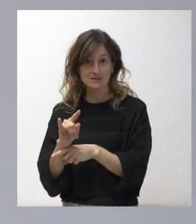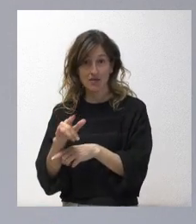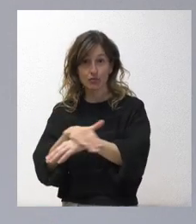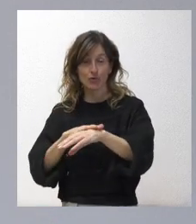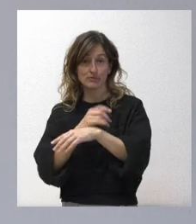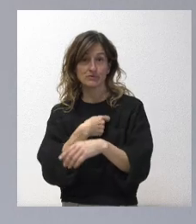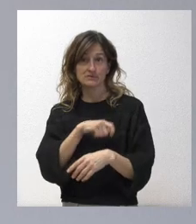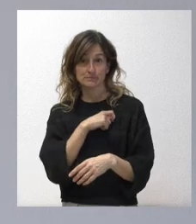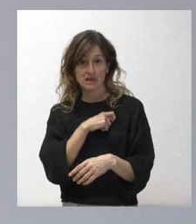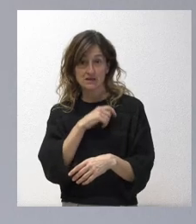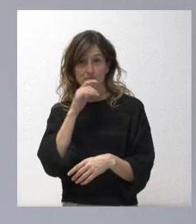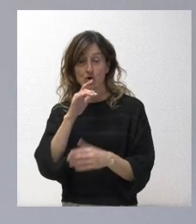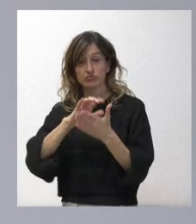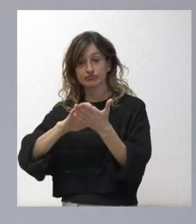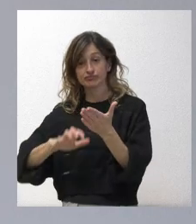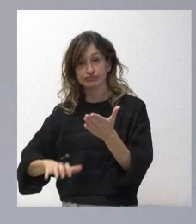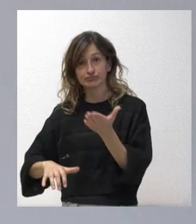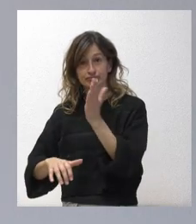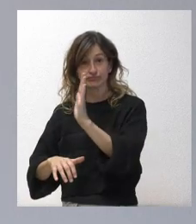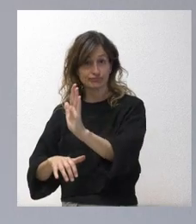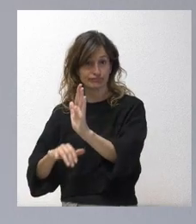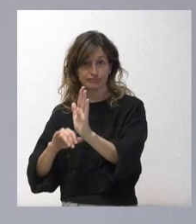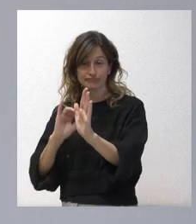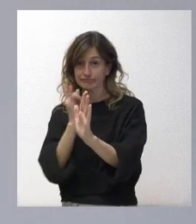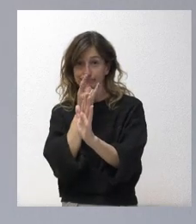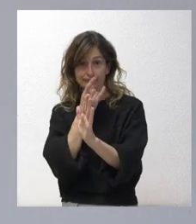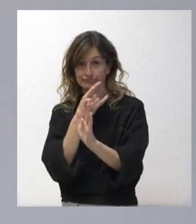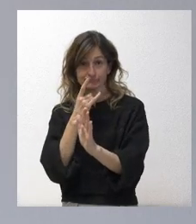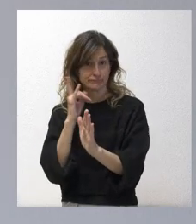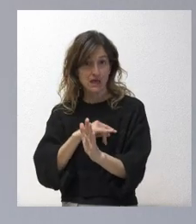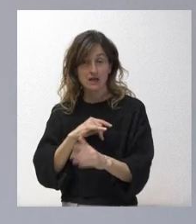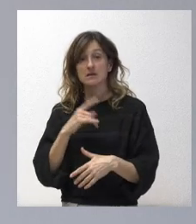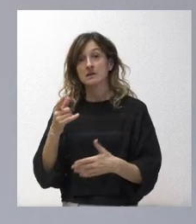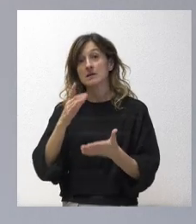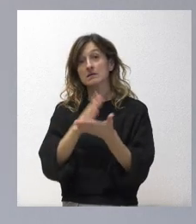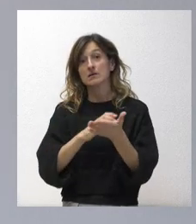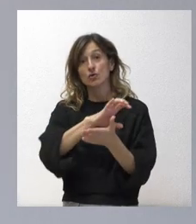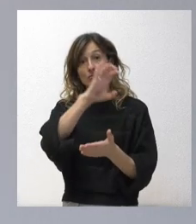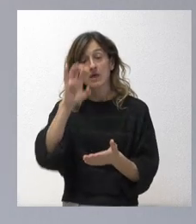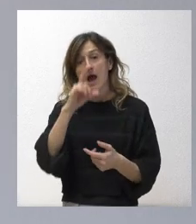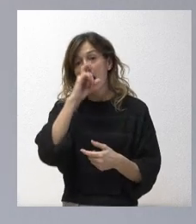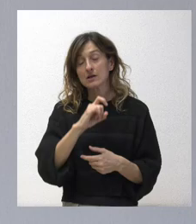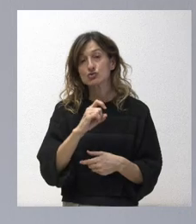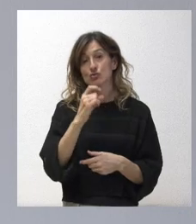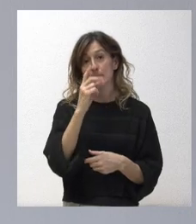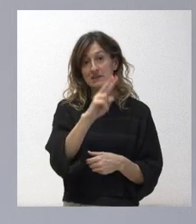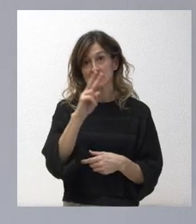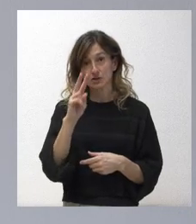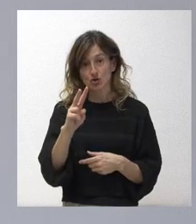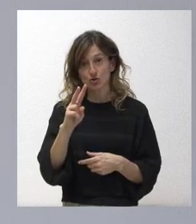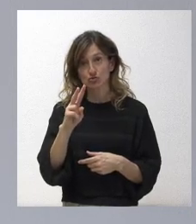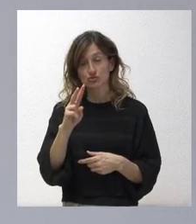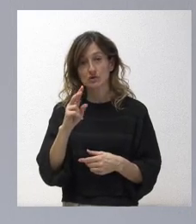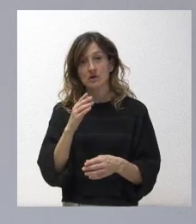España ante la revisión de un informe totalmente rechazable y que las comunidades autónomas, en el año 2022, estuvimos con el